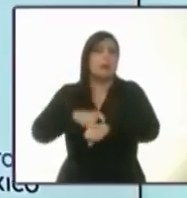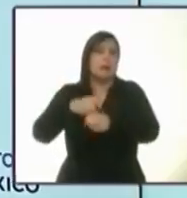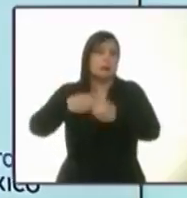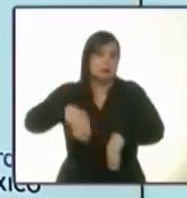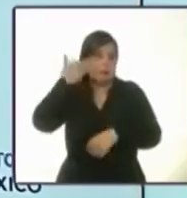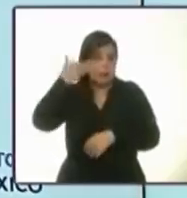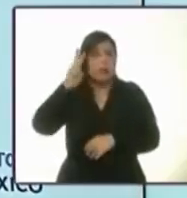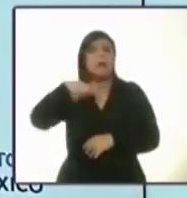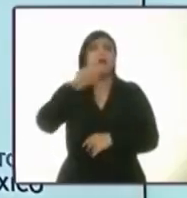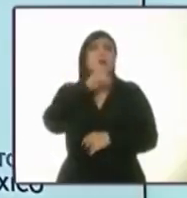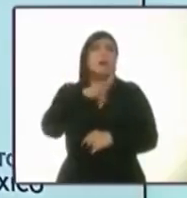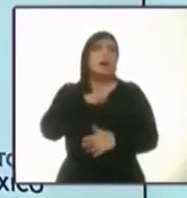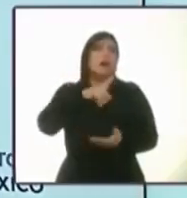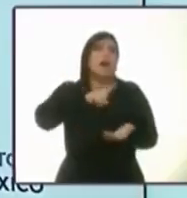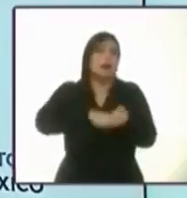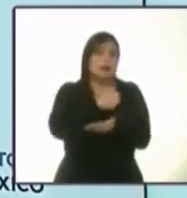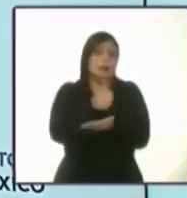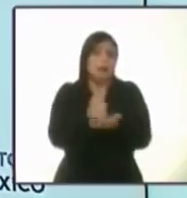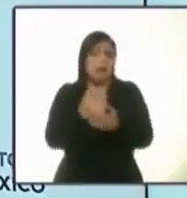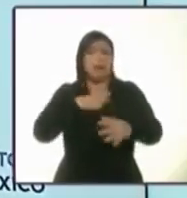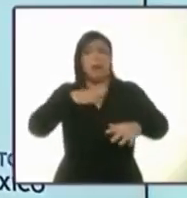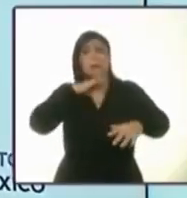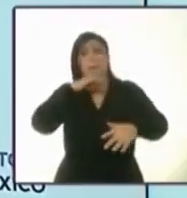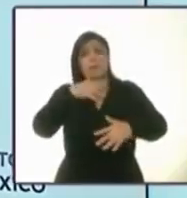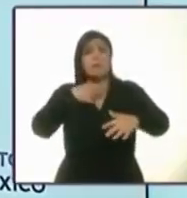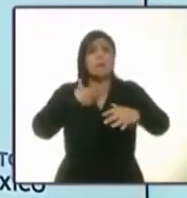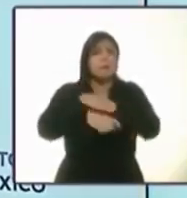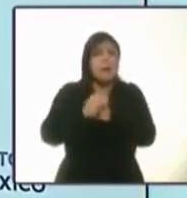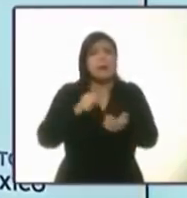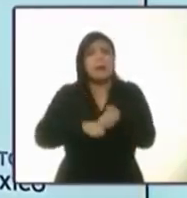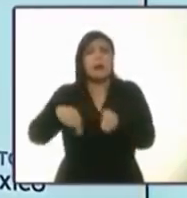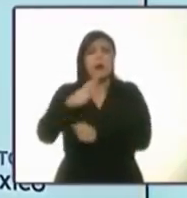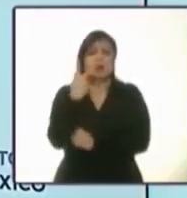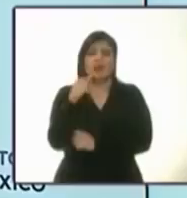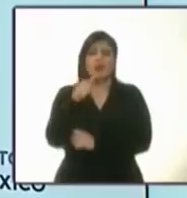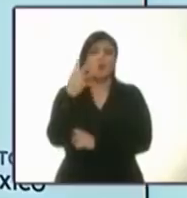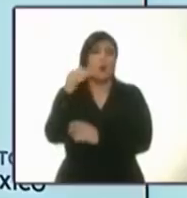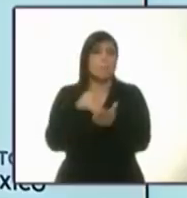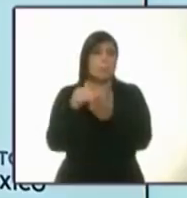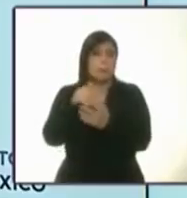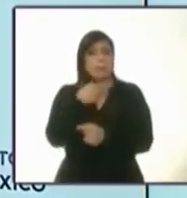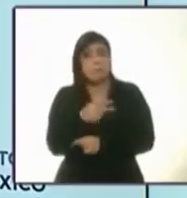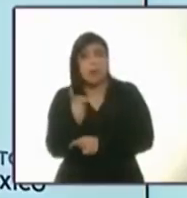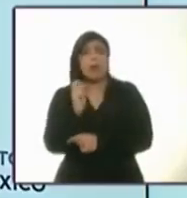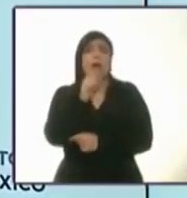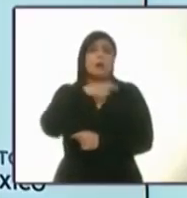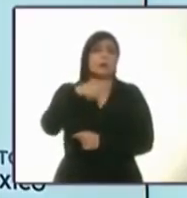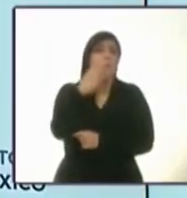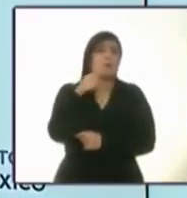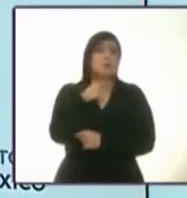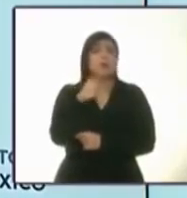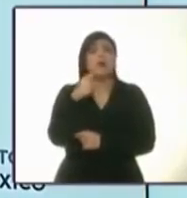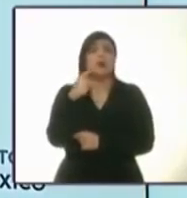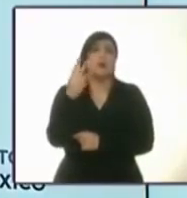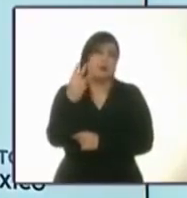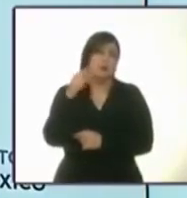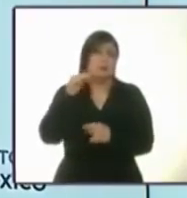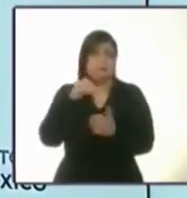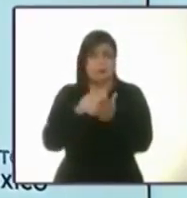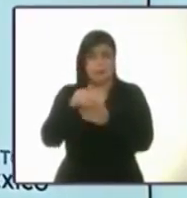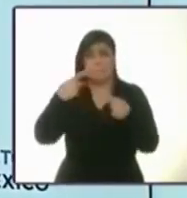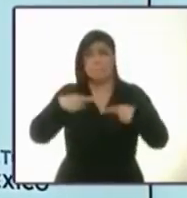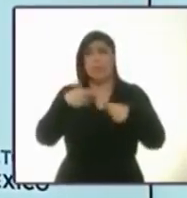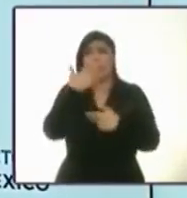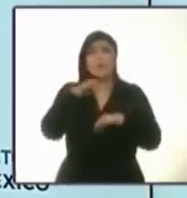ciudad, donde hemos dejado 2.4 millones de pobres y 3.3 millones de personas desempleadas. La